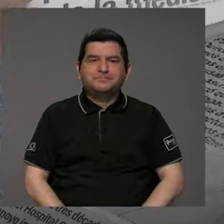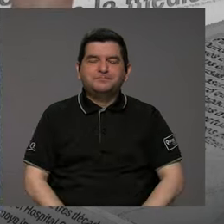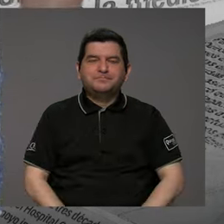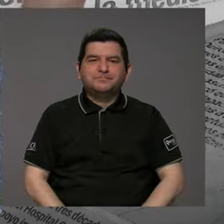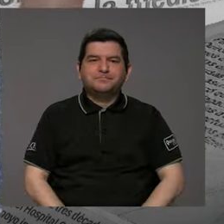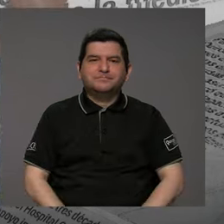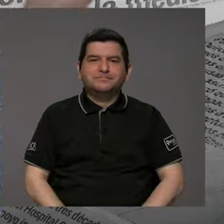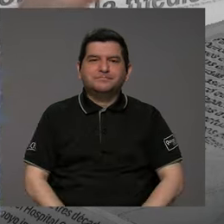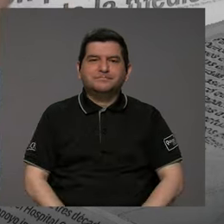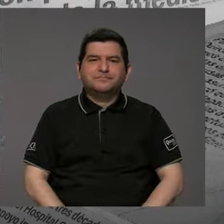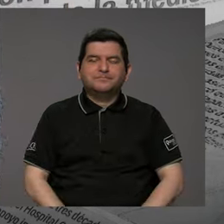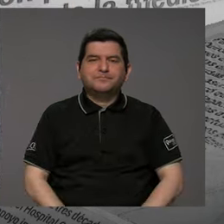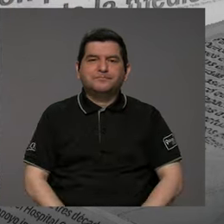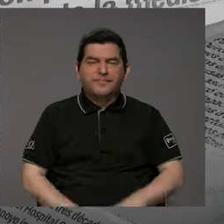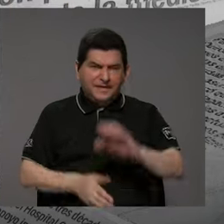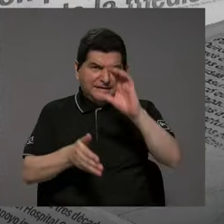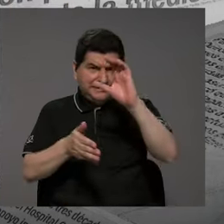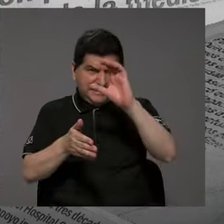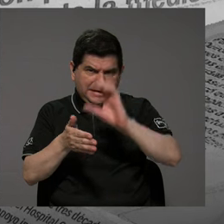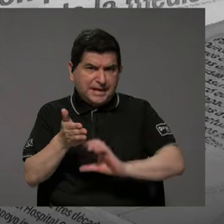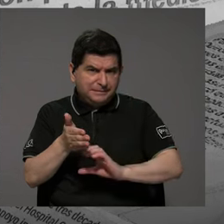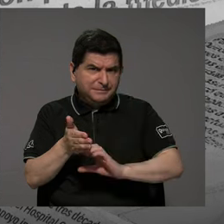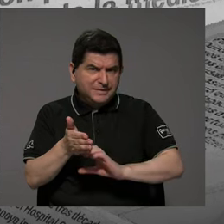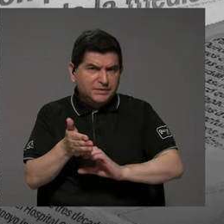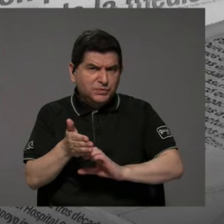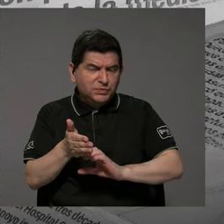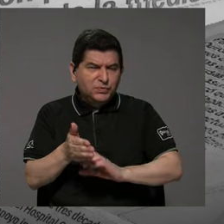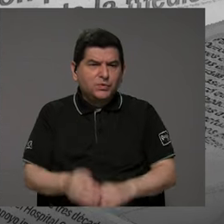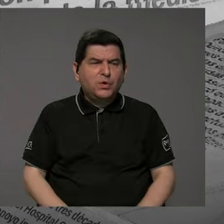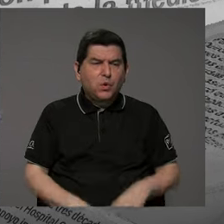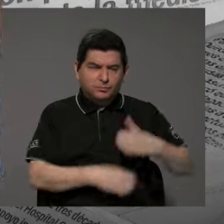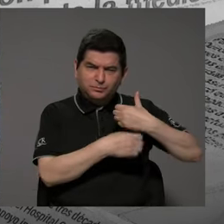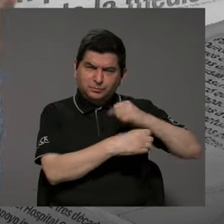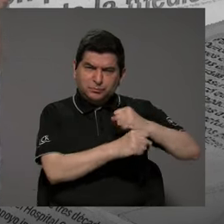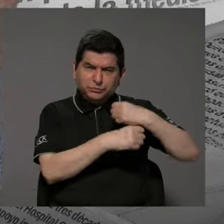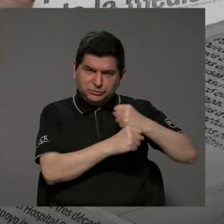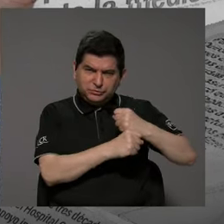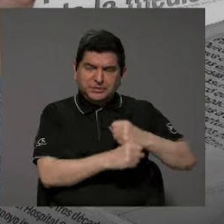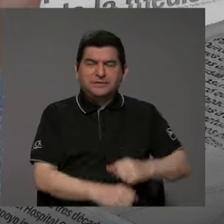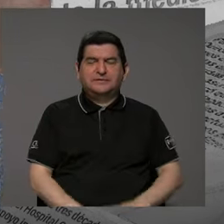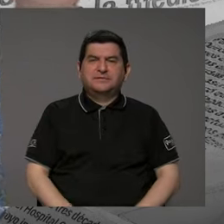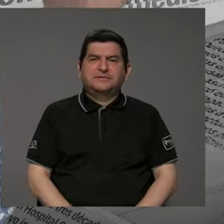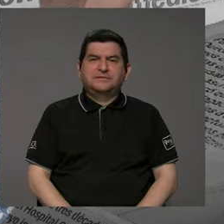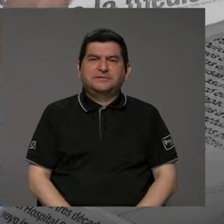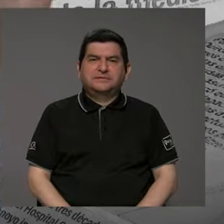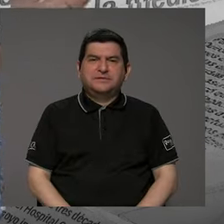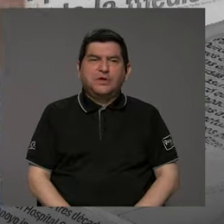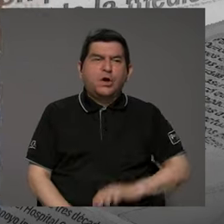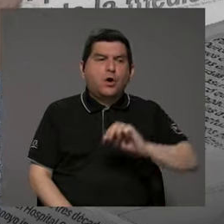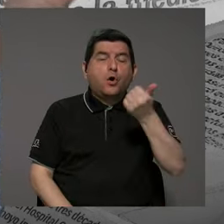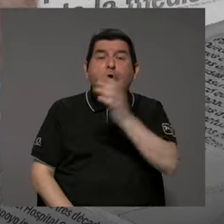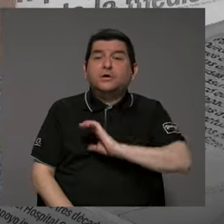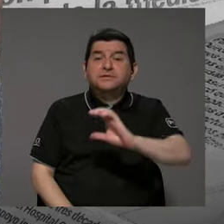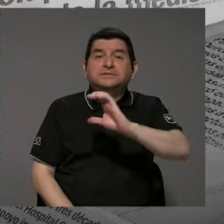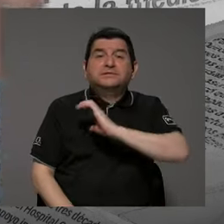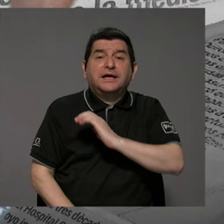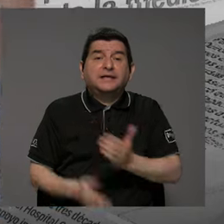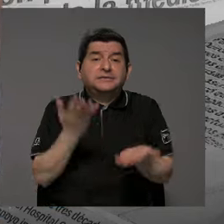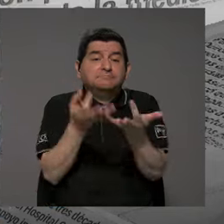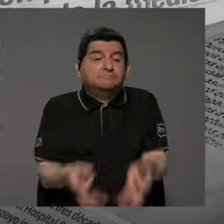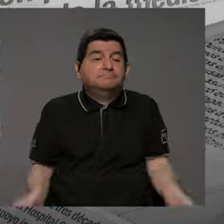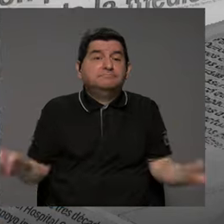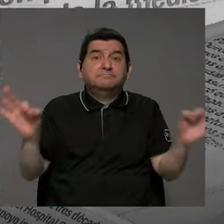del capítulo de municipalidades, de gobiernos locales, ¿qué otros aspectos serían